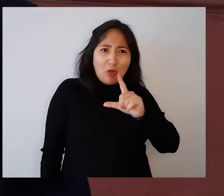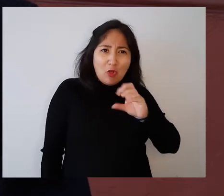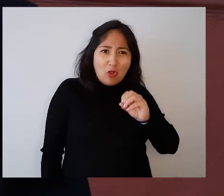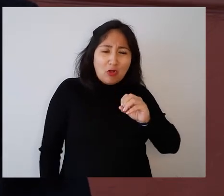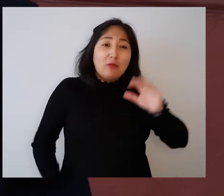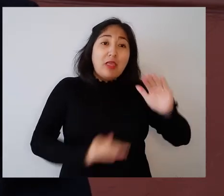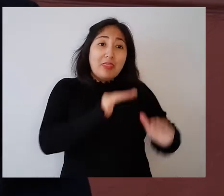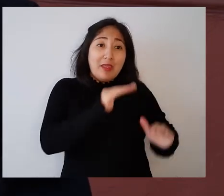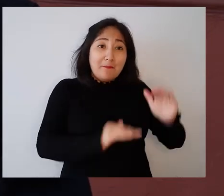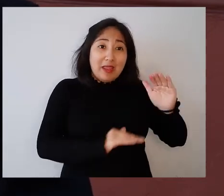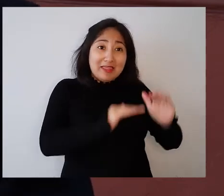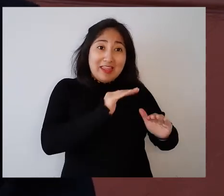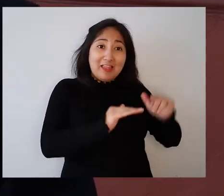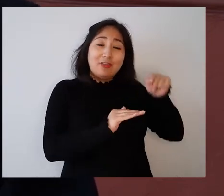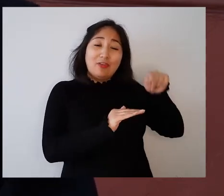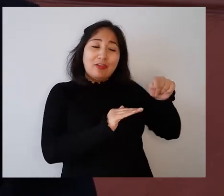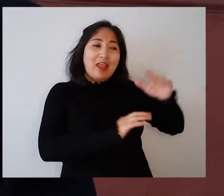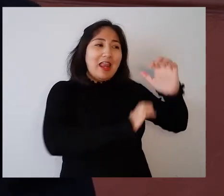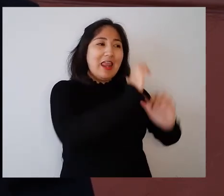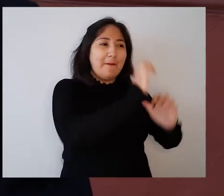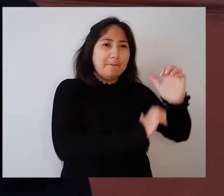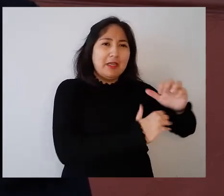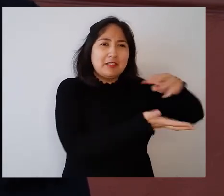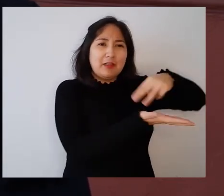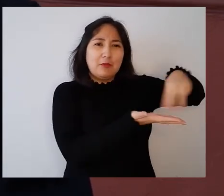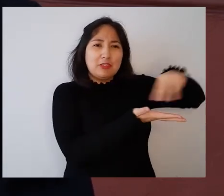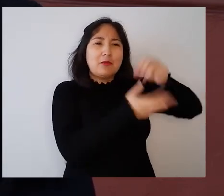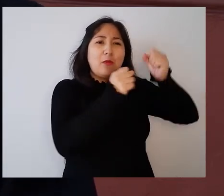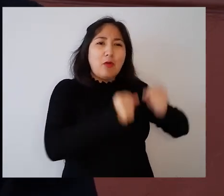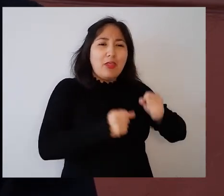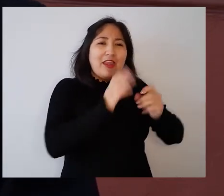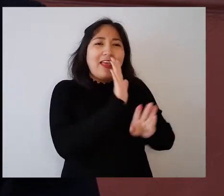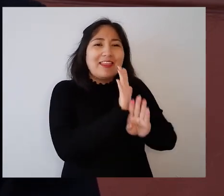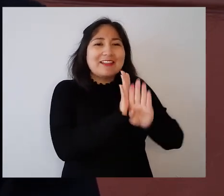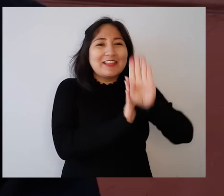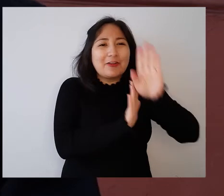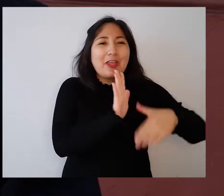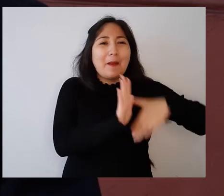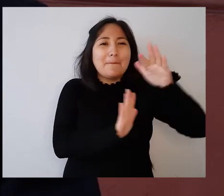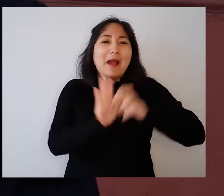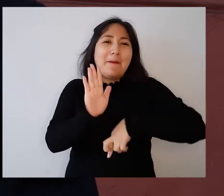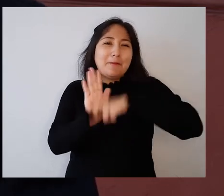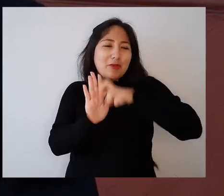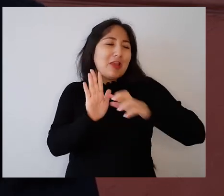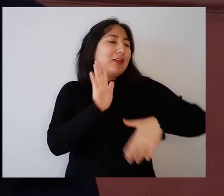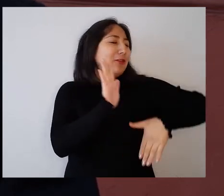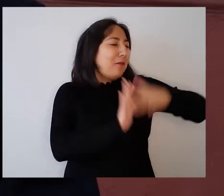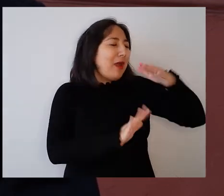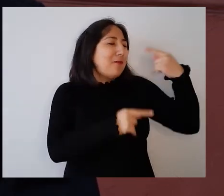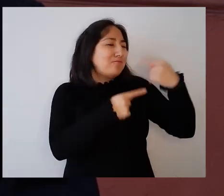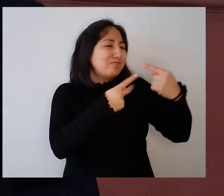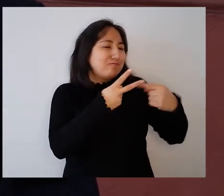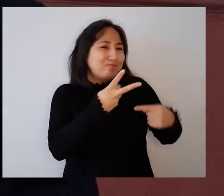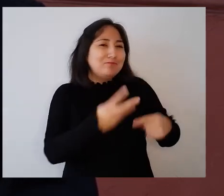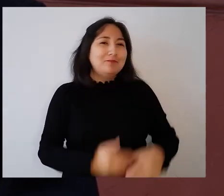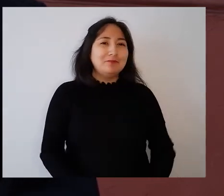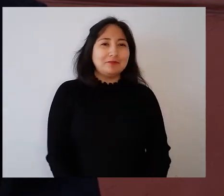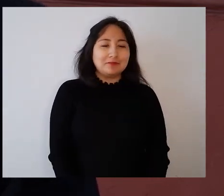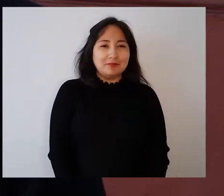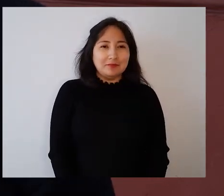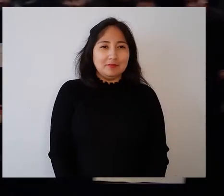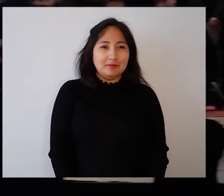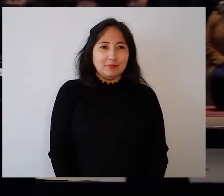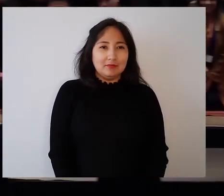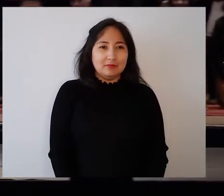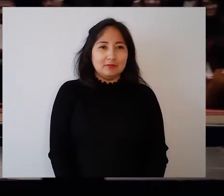Polo Innovación. Y dependiendo, ¿cierto? De la interacción con las empresas y los municipios, puede generar muchos más proyectos y quizás de mucha más envergadura.